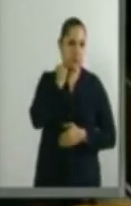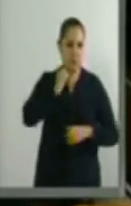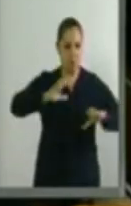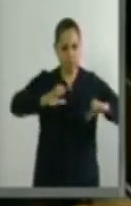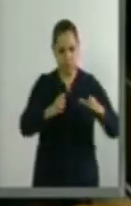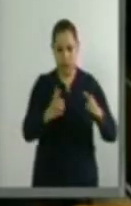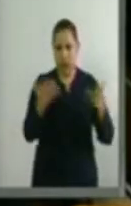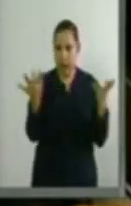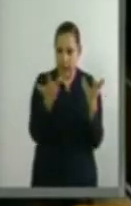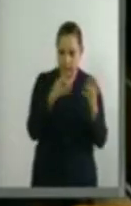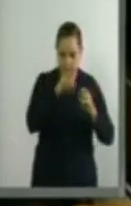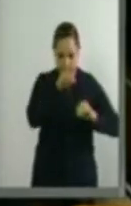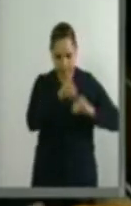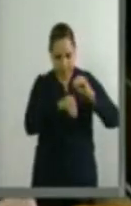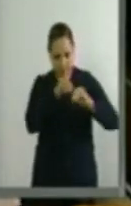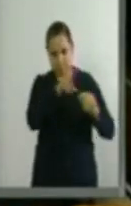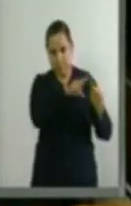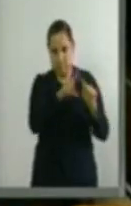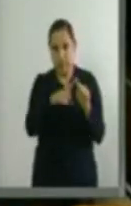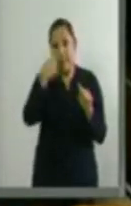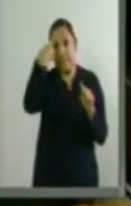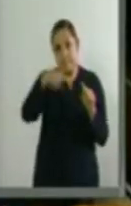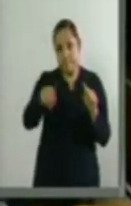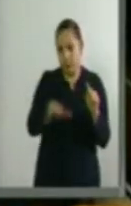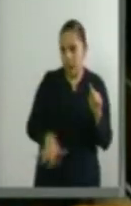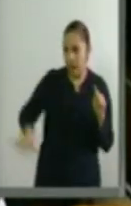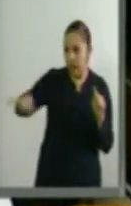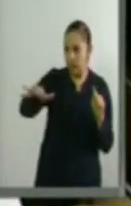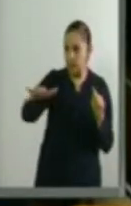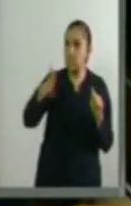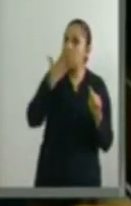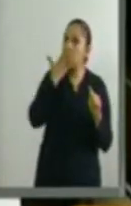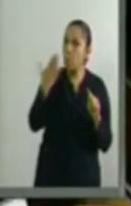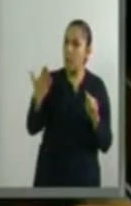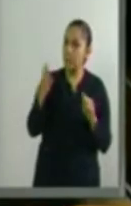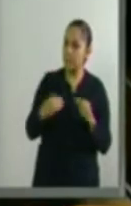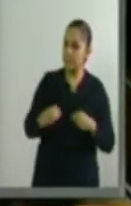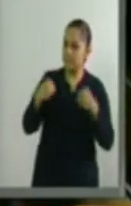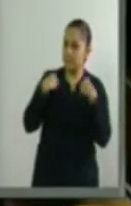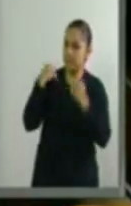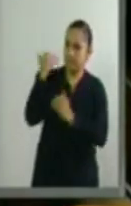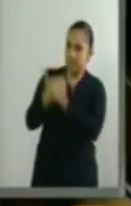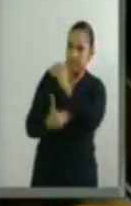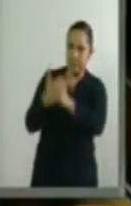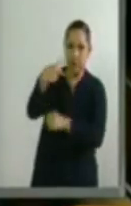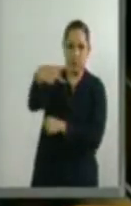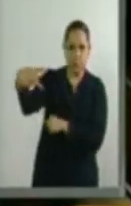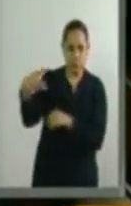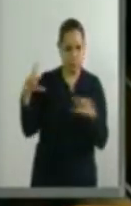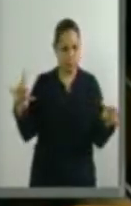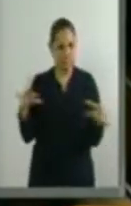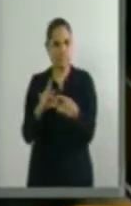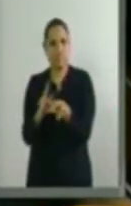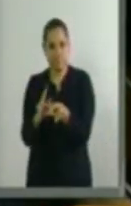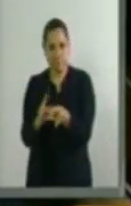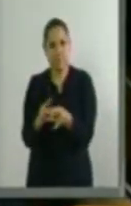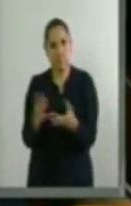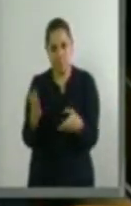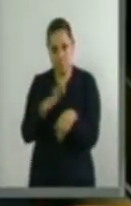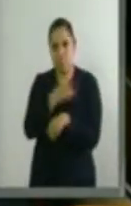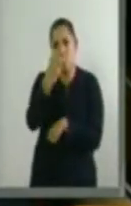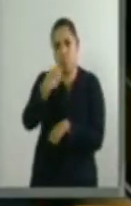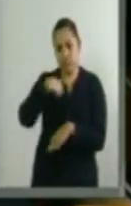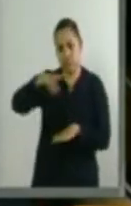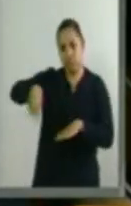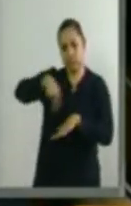asequible panoramas de dicha naturaleza. Es por ello que acudo a esta máxima tribuna